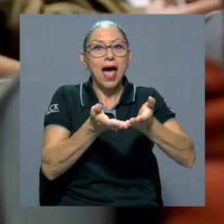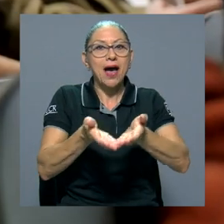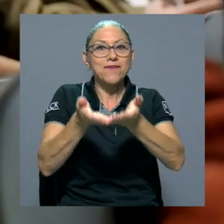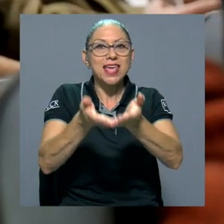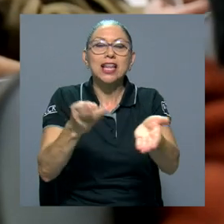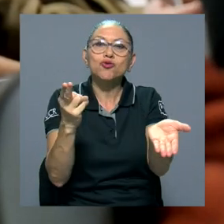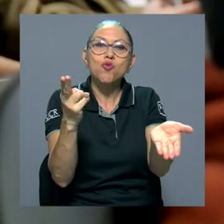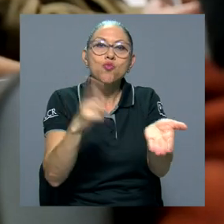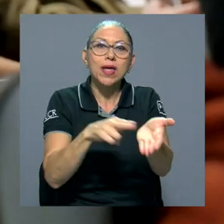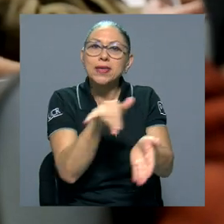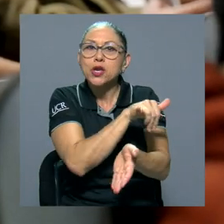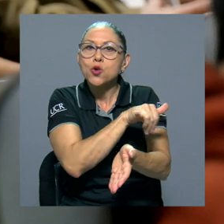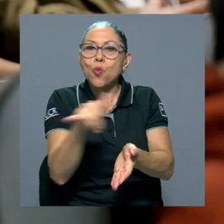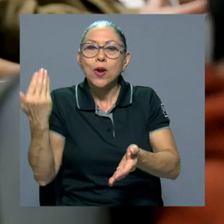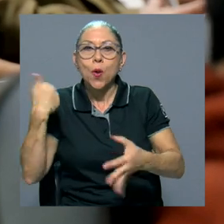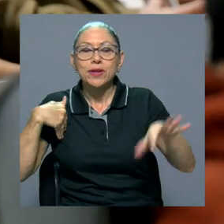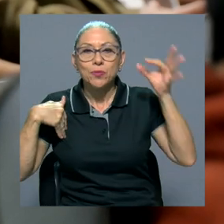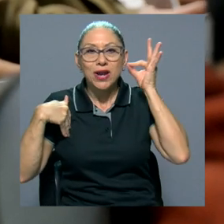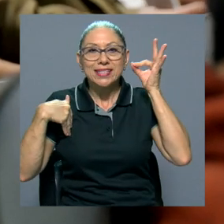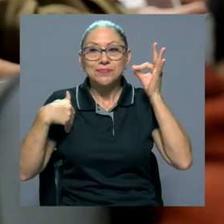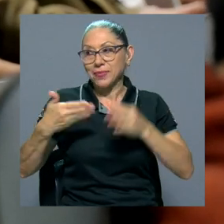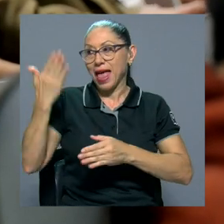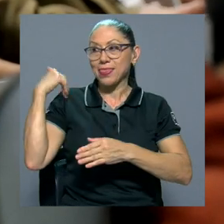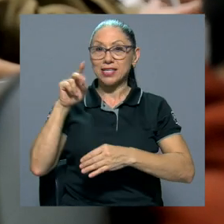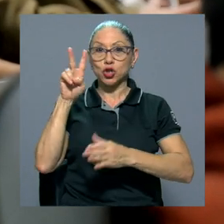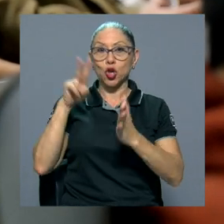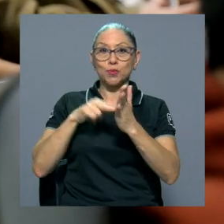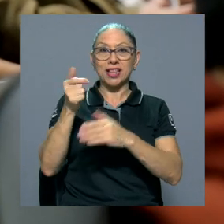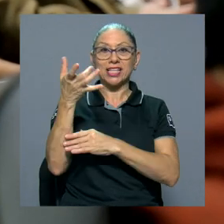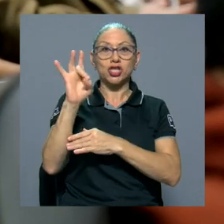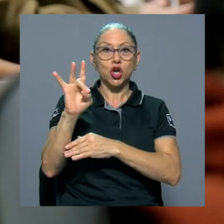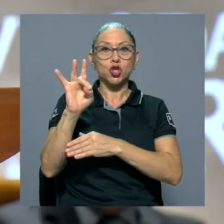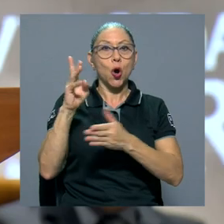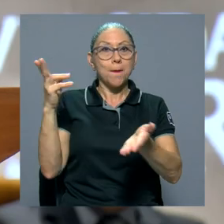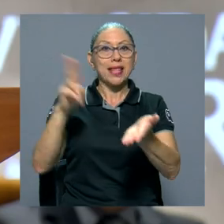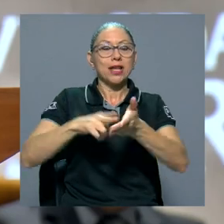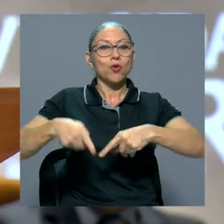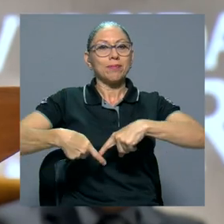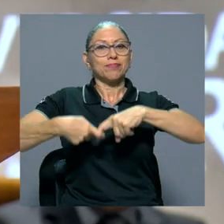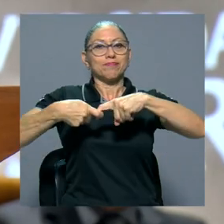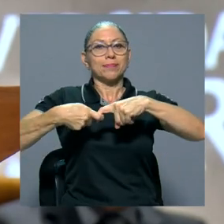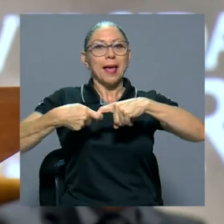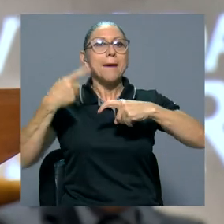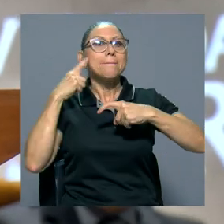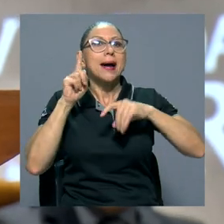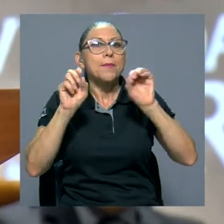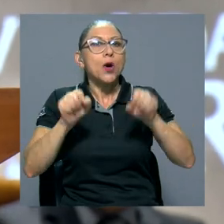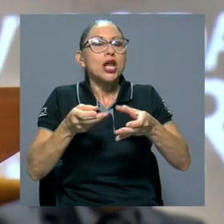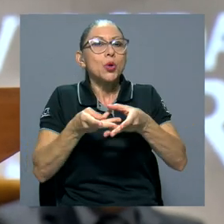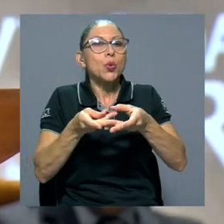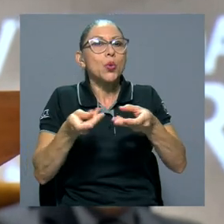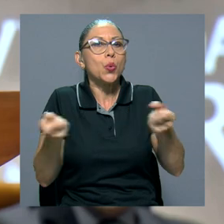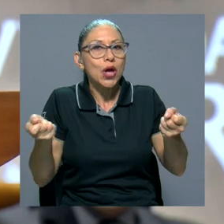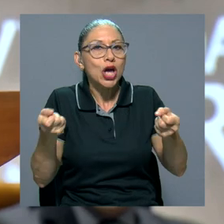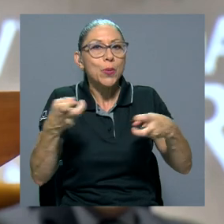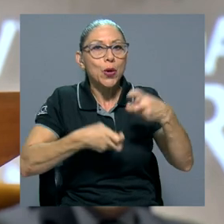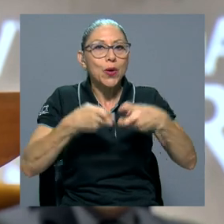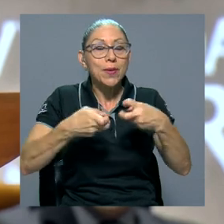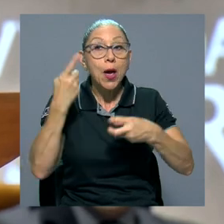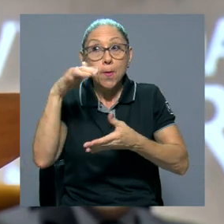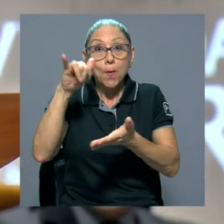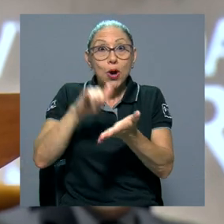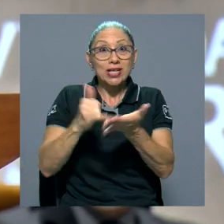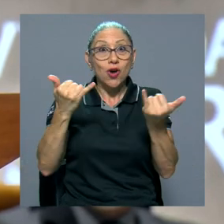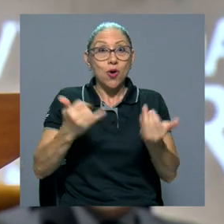En el 2018 se había congelado la matrícula para solventar las problemáticas existentes. Por eso es que la